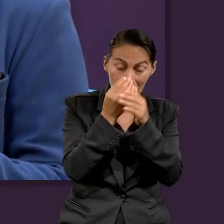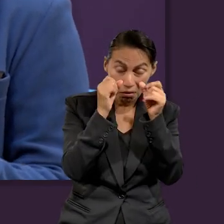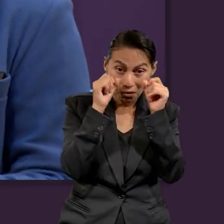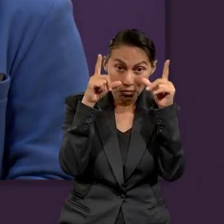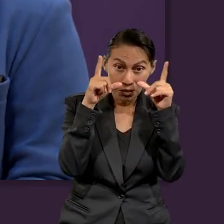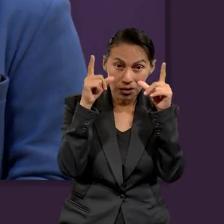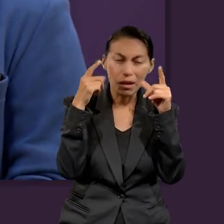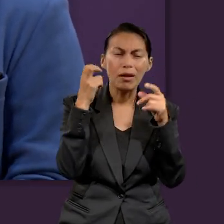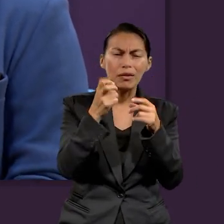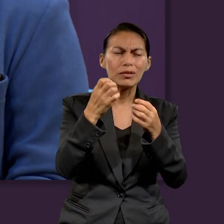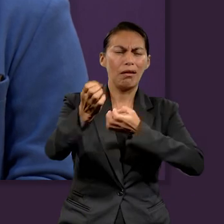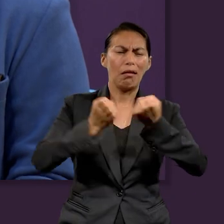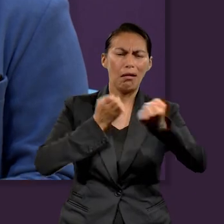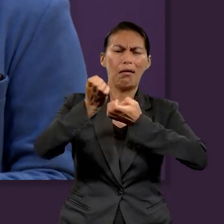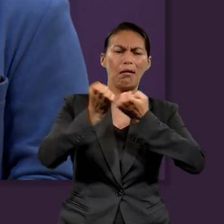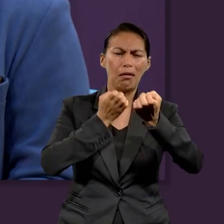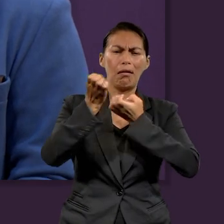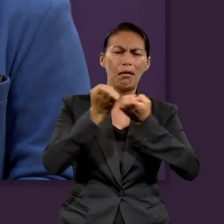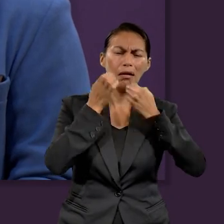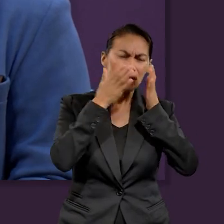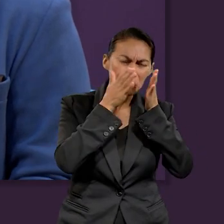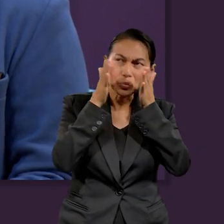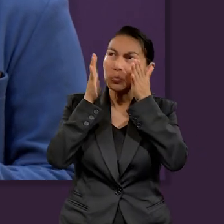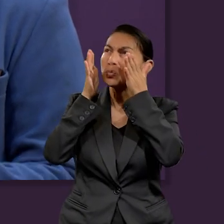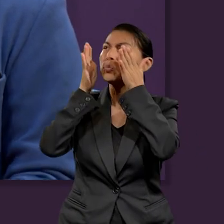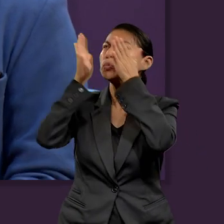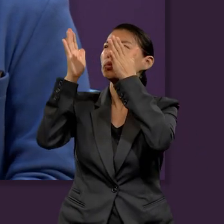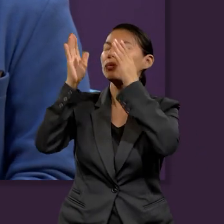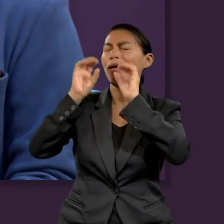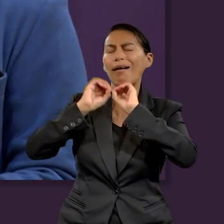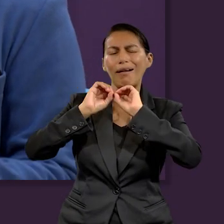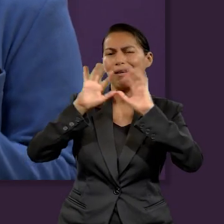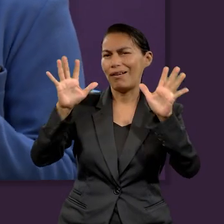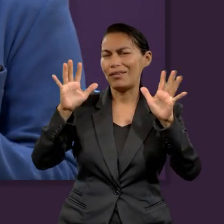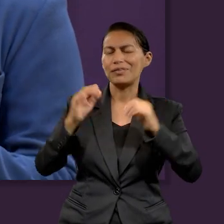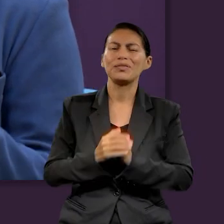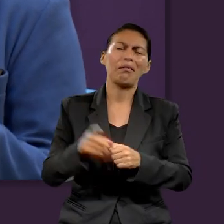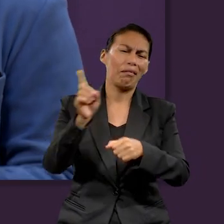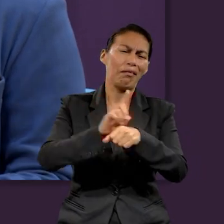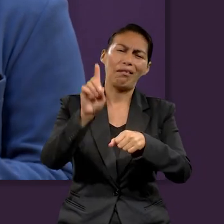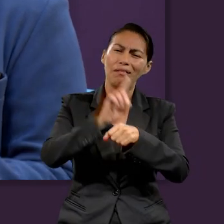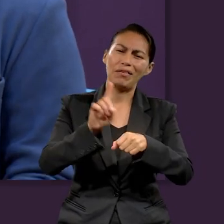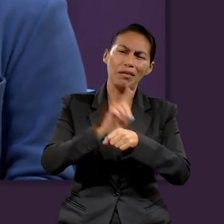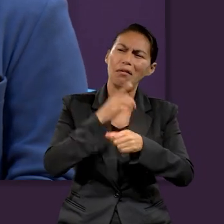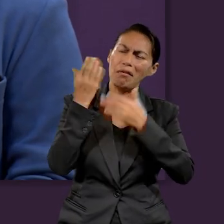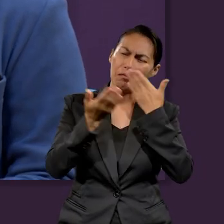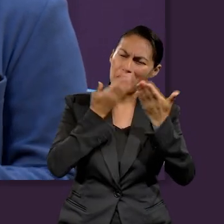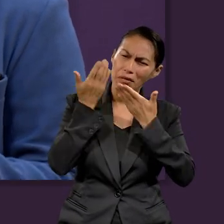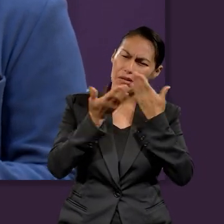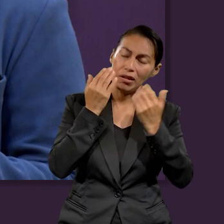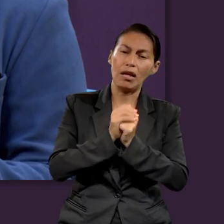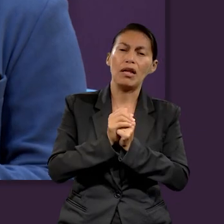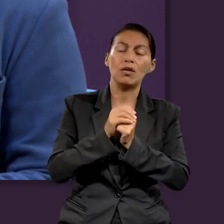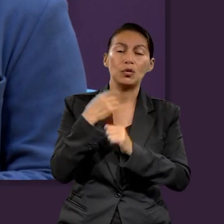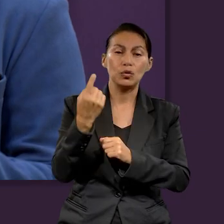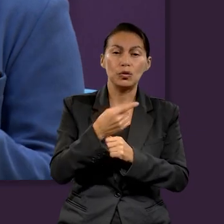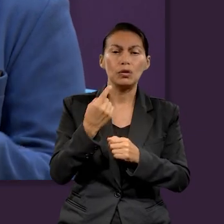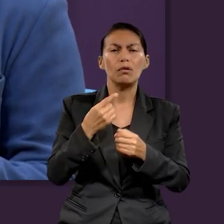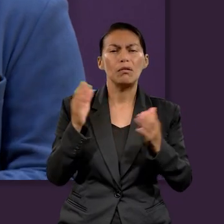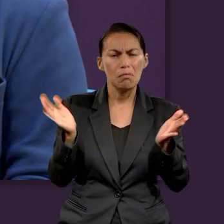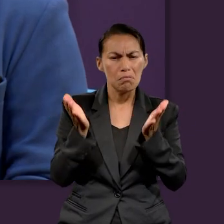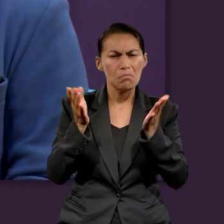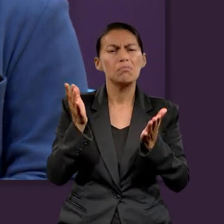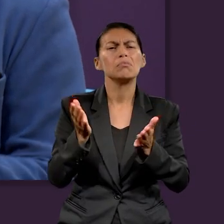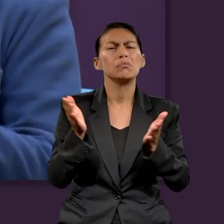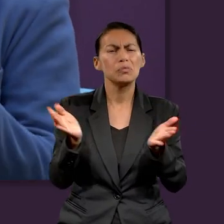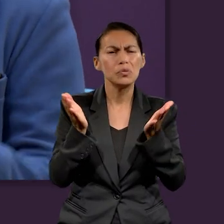Se crea carácter a través del ejercicio físico y claro, por supuesto, se busca a Dios cada día. Se enfatiza el